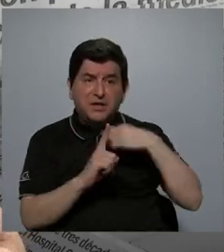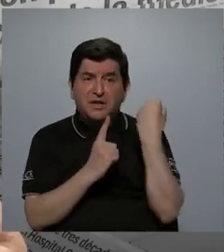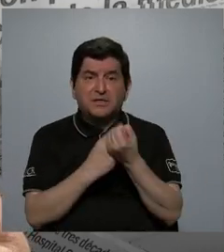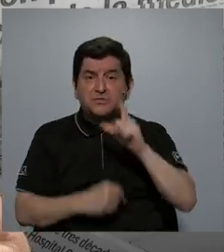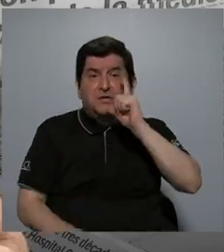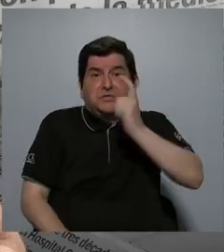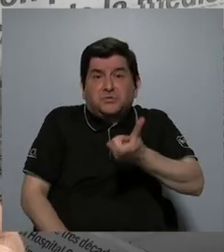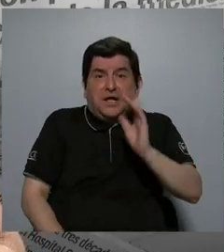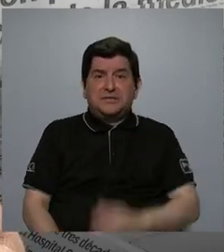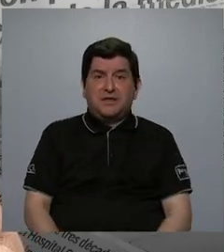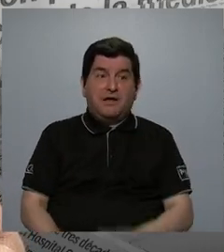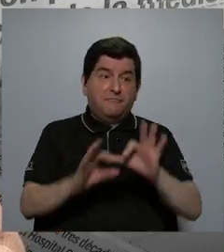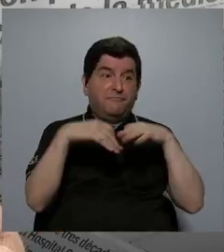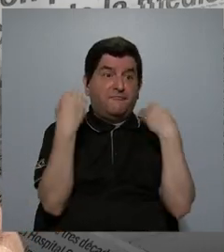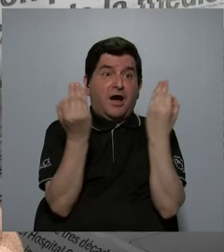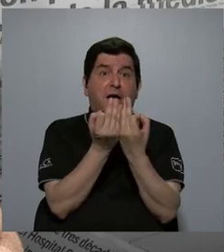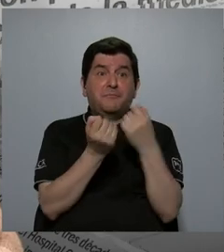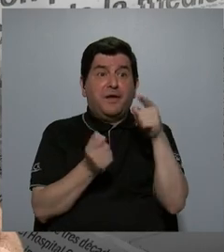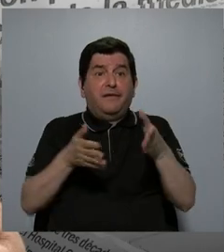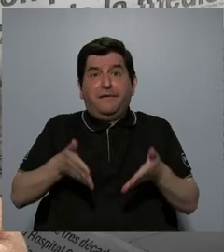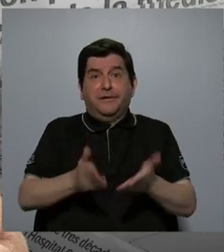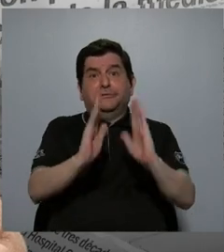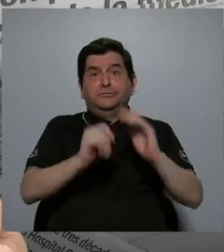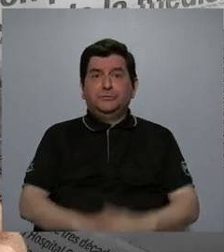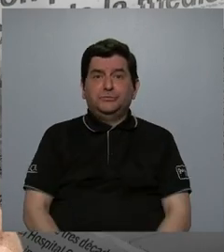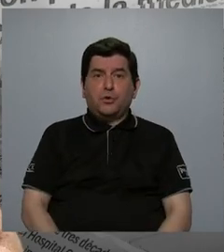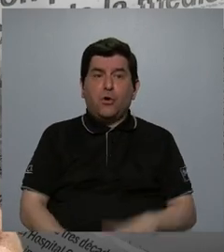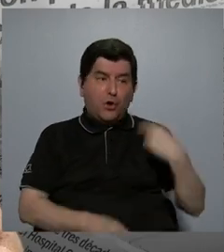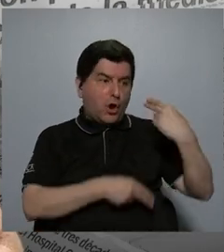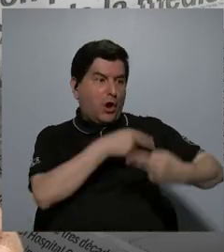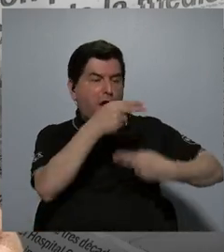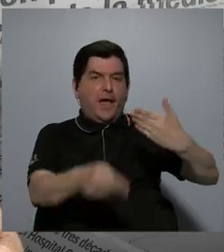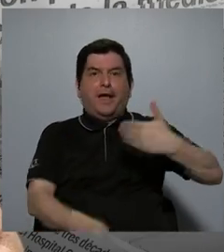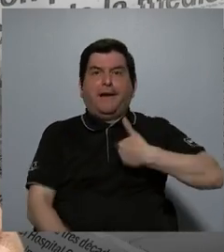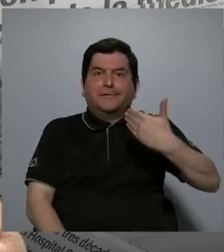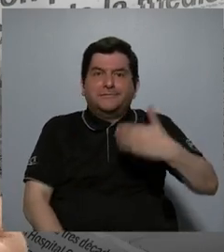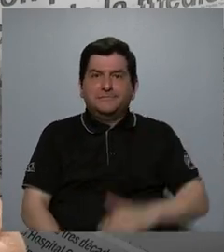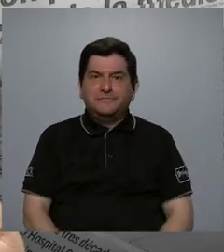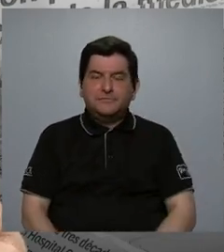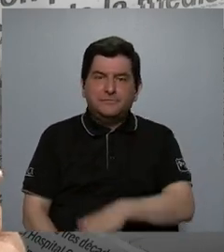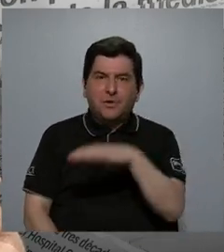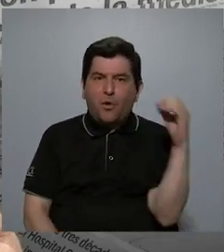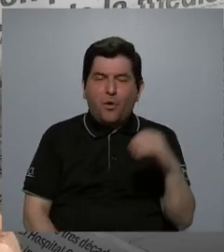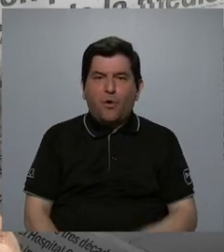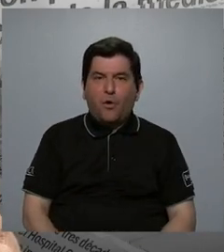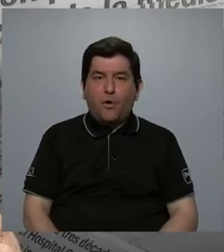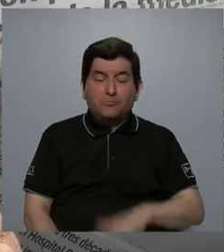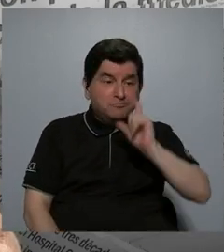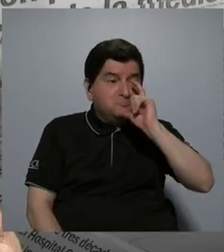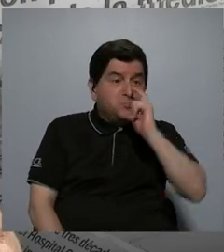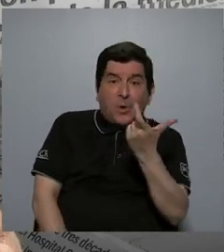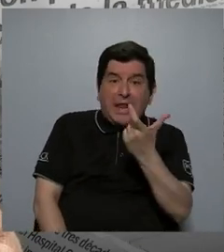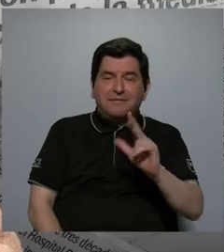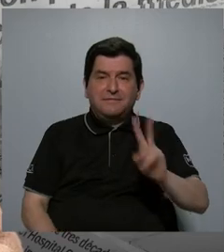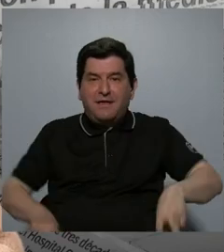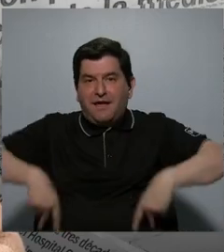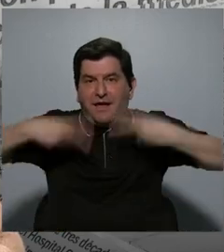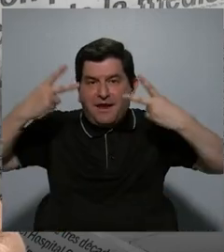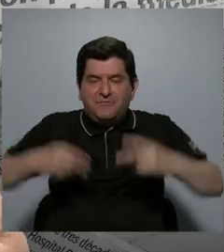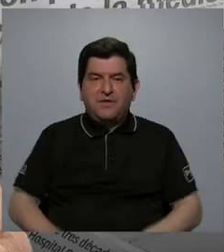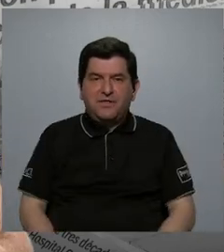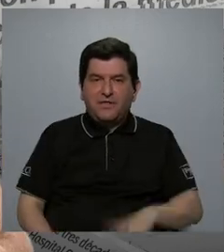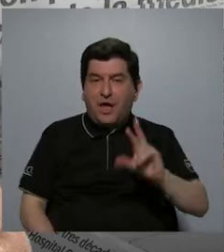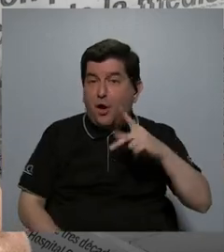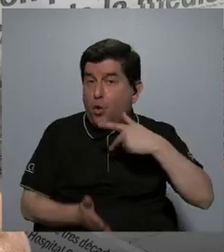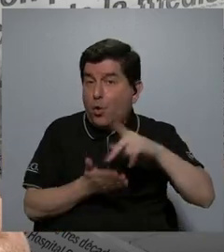azarosas. Por ejemplo, de la familia donde ha nacido, de las herencias que ha recibido, o de golpes de suerte que ha tenido en su vida. no